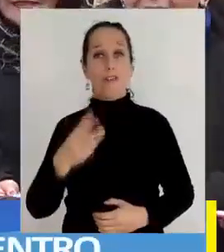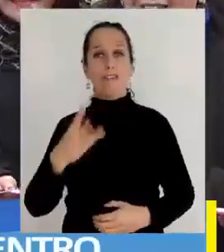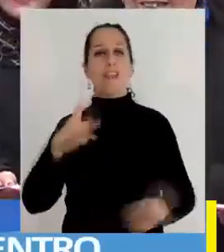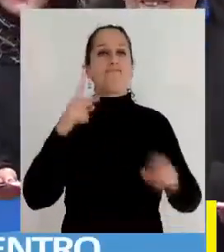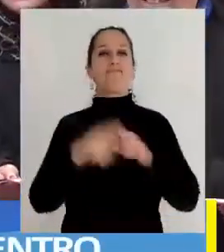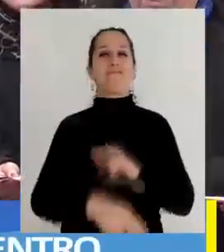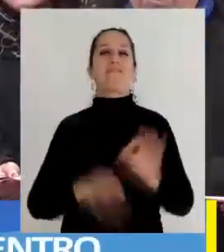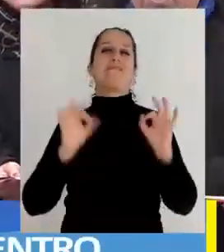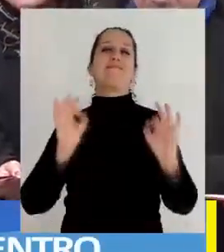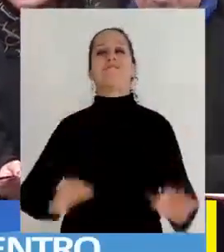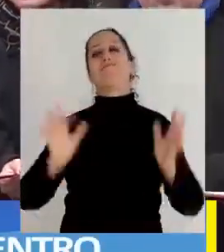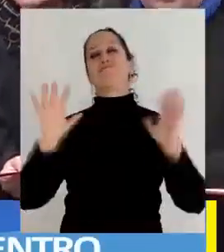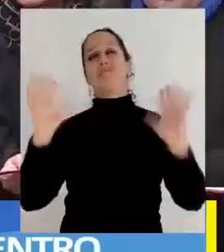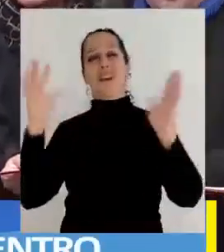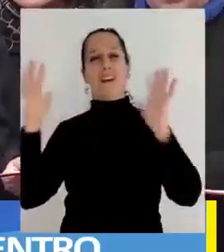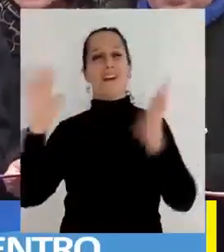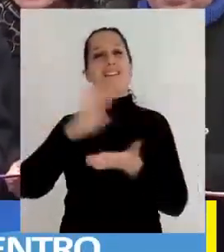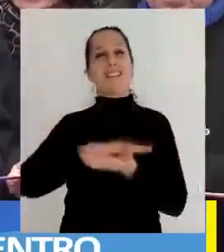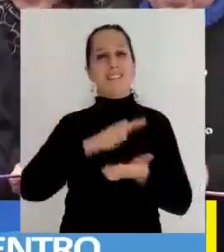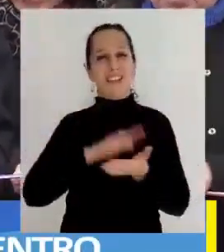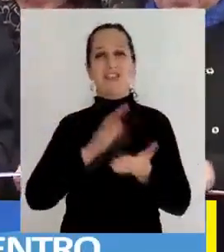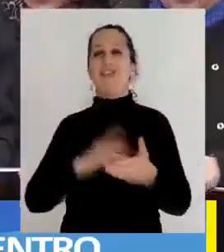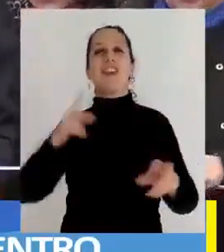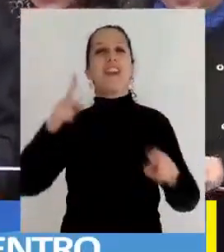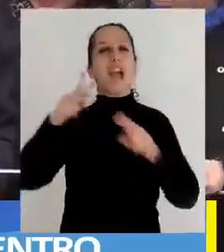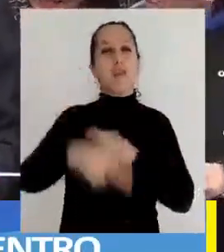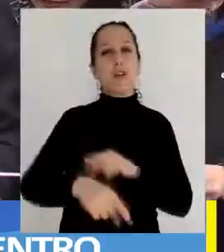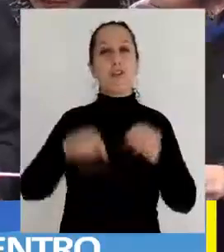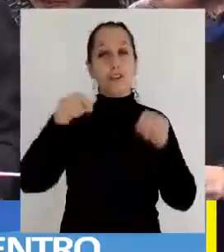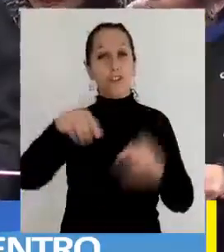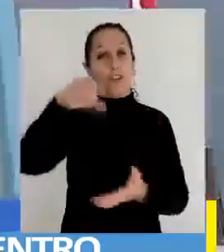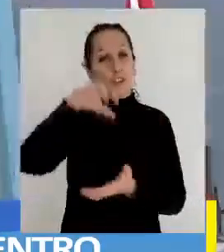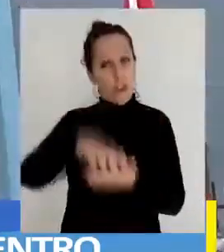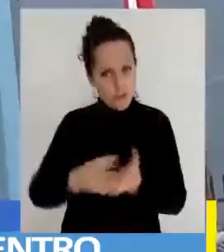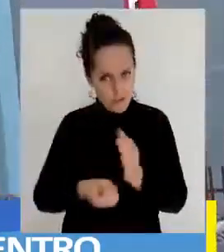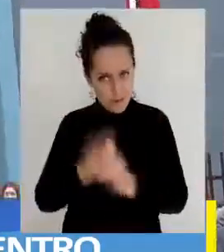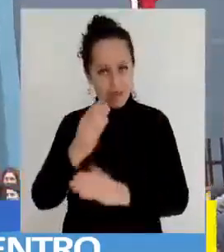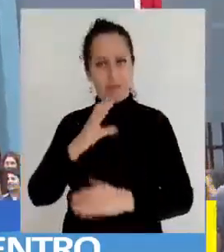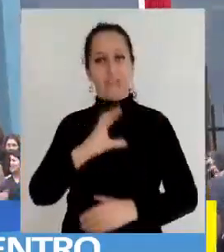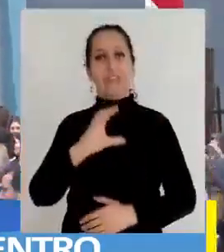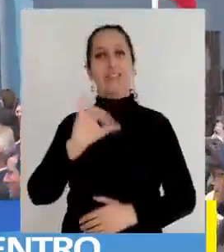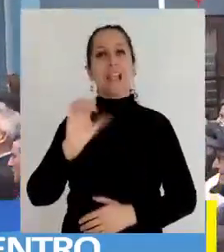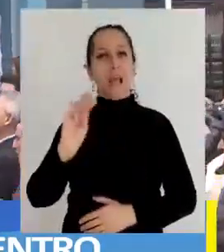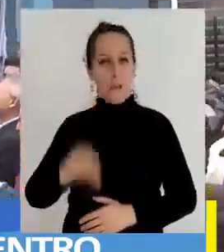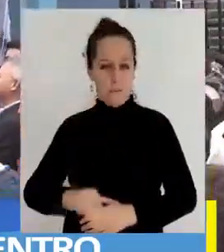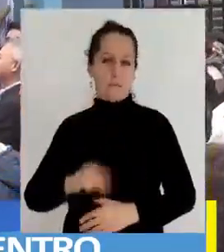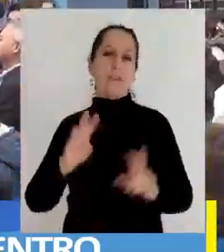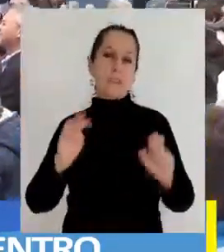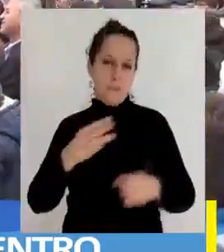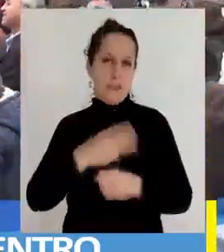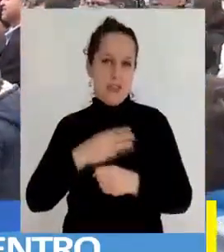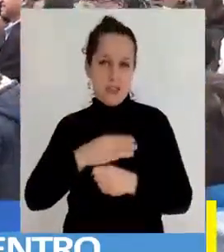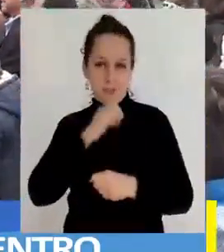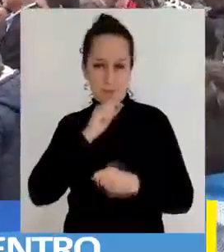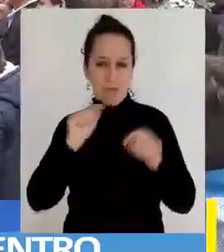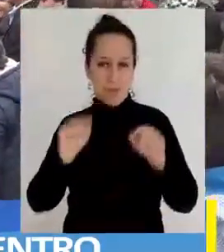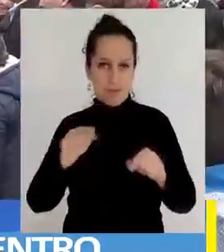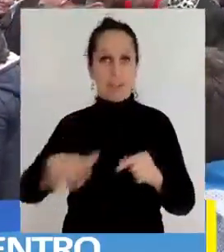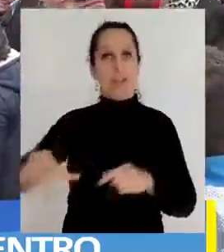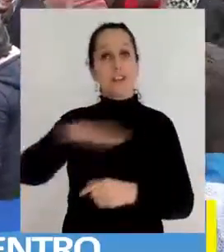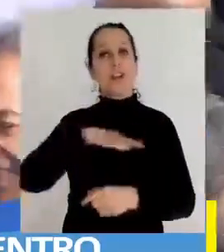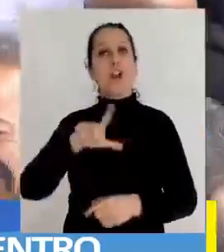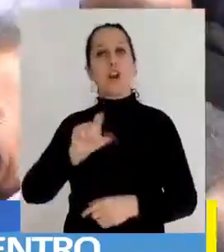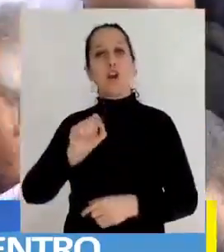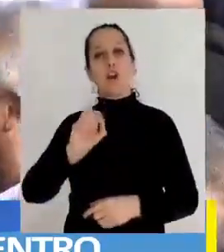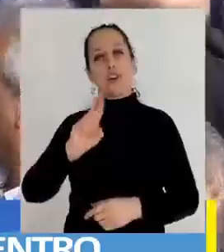En una gran fiesta ciudadana se transformó la ceremonia de inauguración del nuevo centro integral para el adulto de Lorenzo